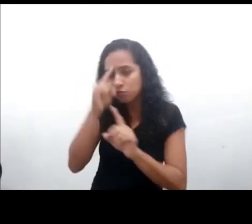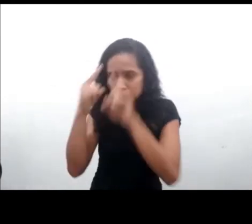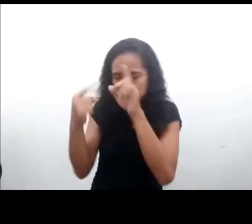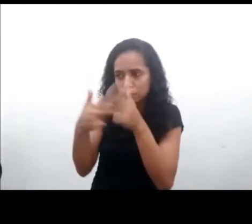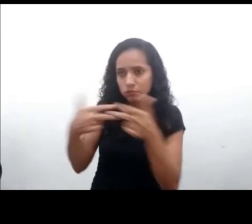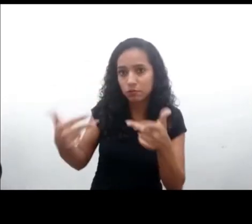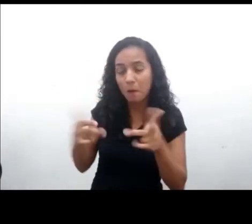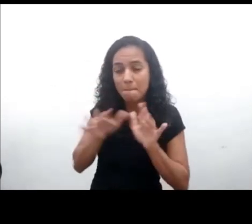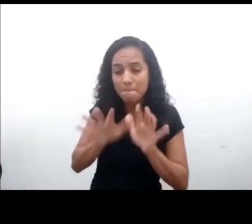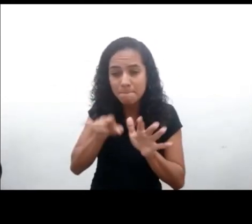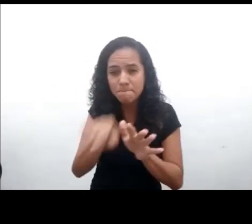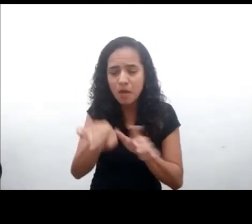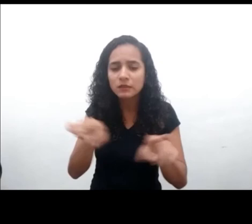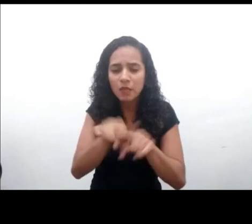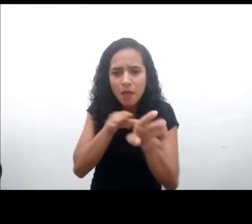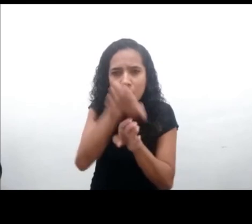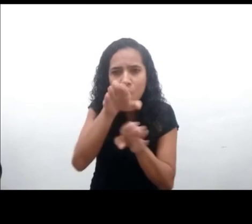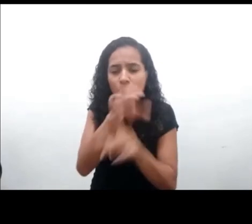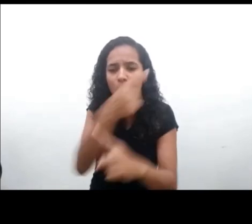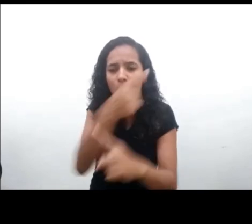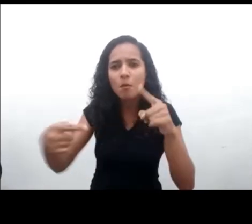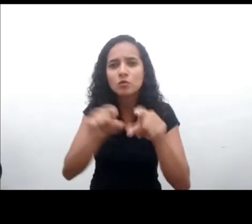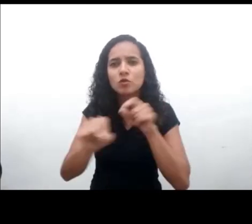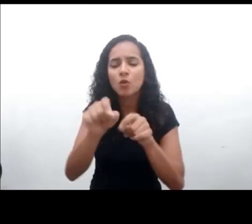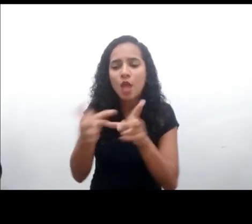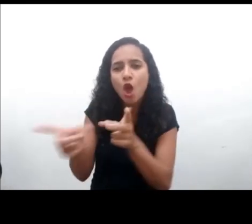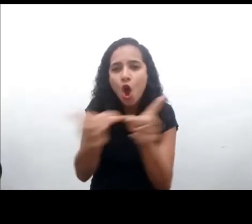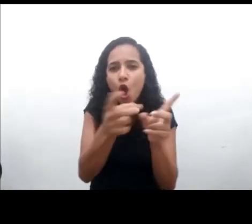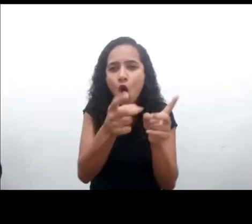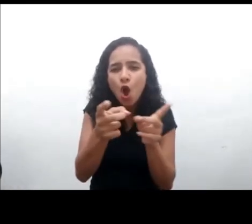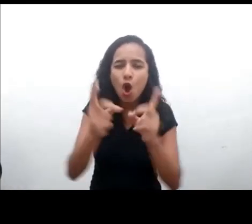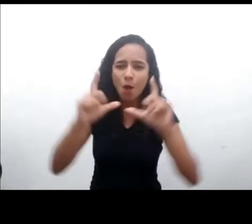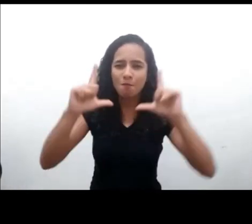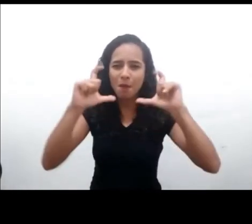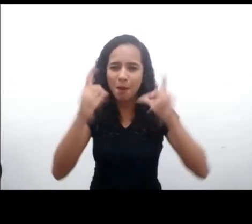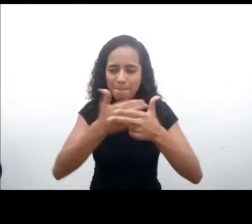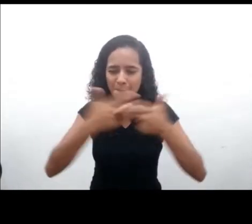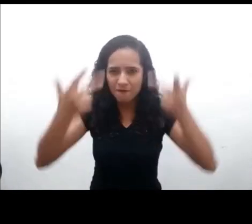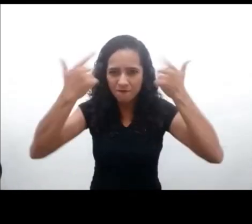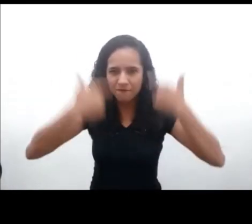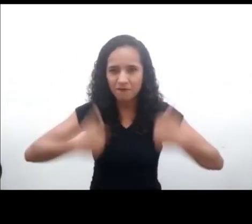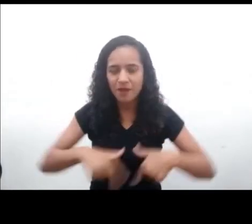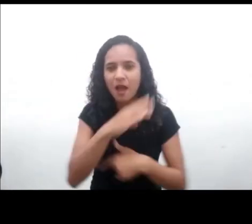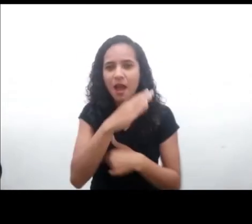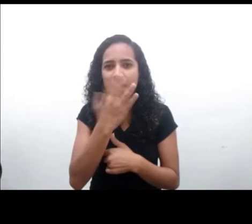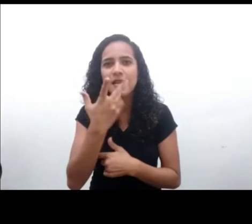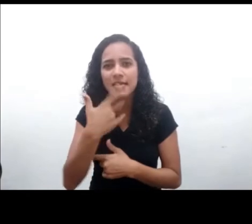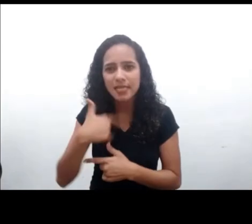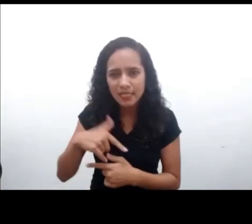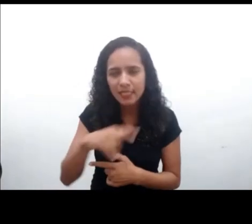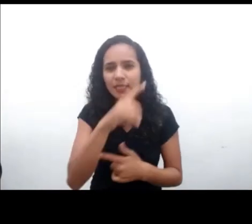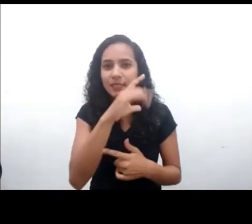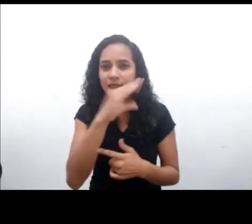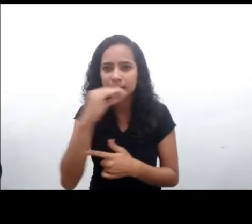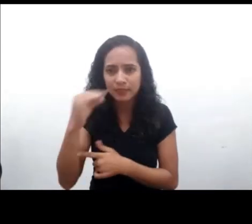deducidas. En este sentido, también recomiendo la prohibición de prácticas comerciales que promuevan directa o indirectamente a niños y